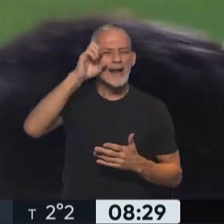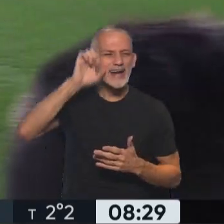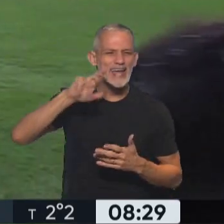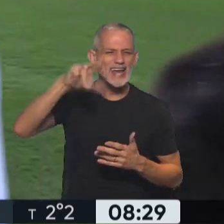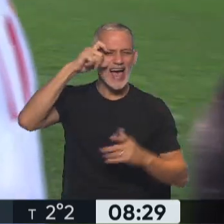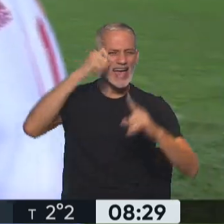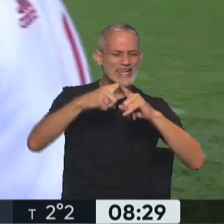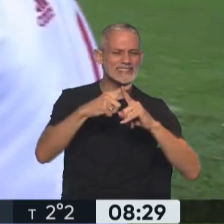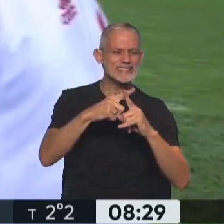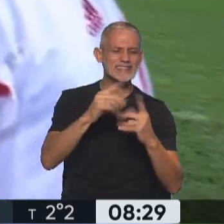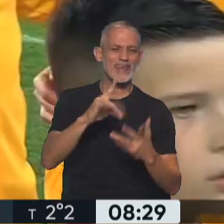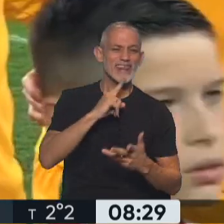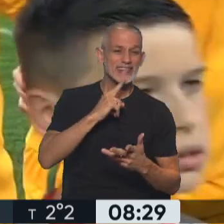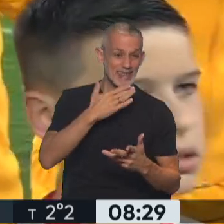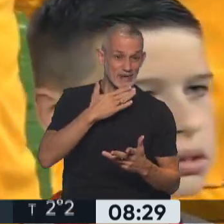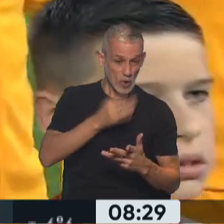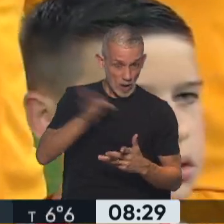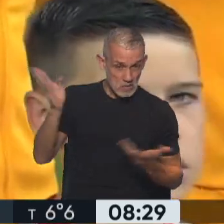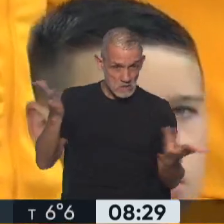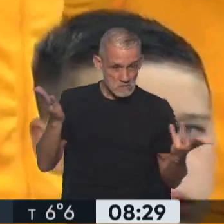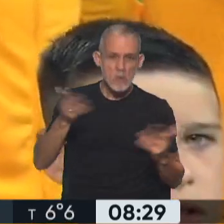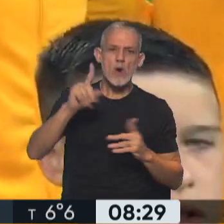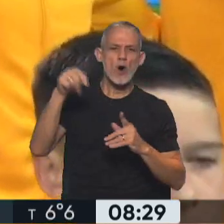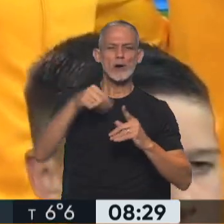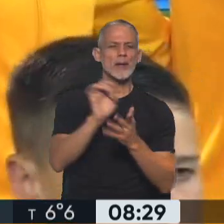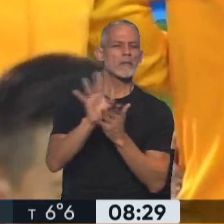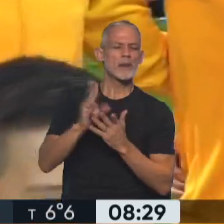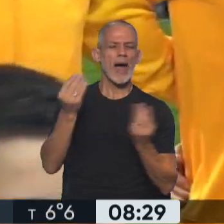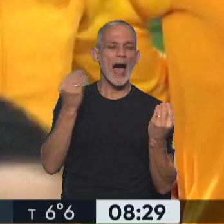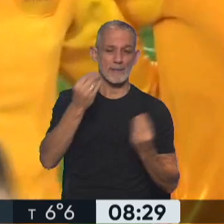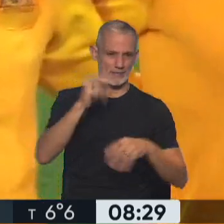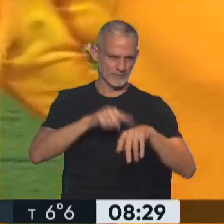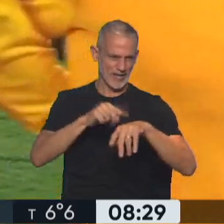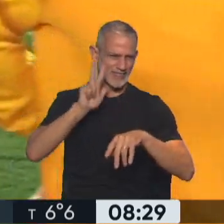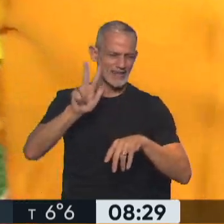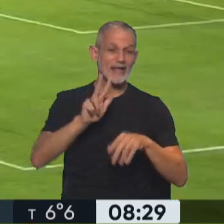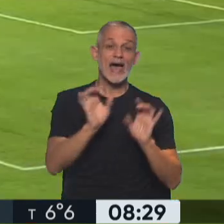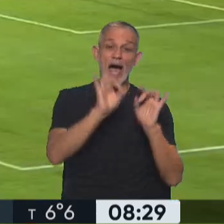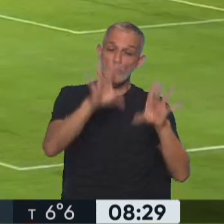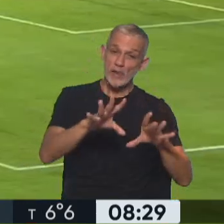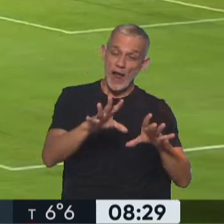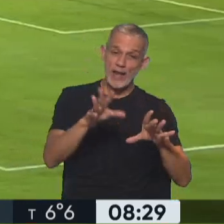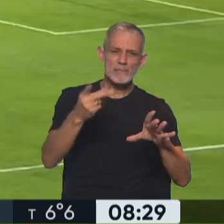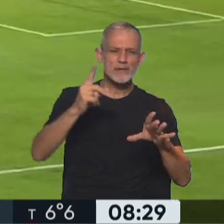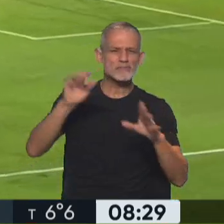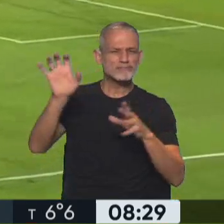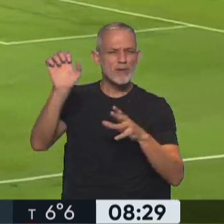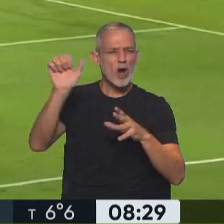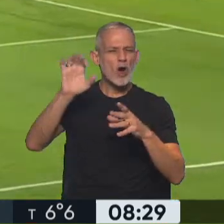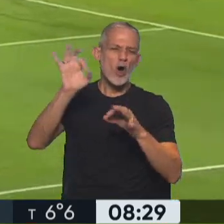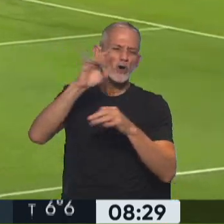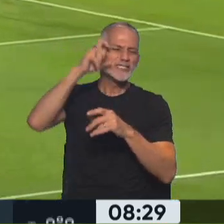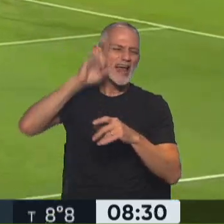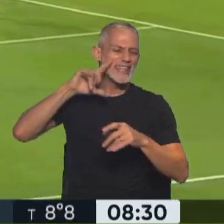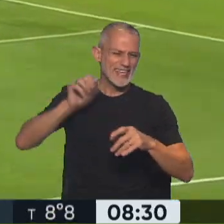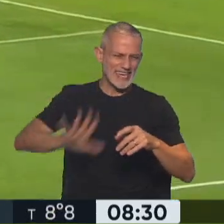ex técnico de Boca, a la Copa del Mundo, repechaje hoy, desde las 15 horas, Australia, vos sabés que en Oceanía, realmente la